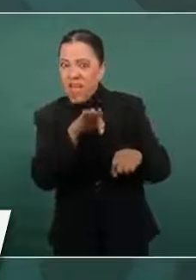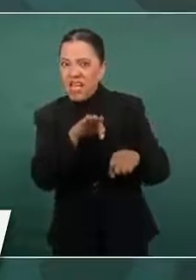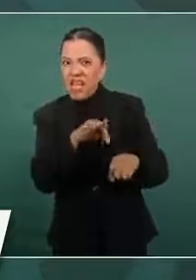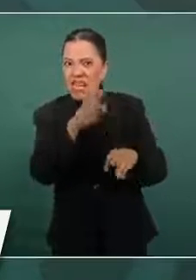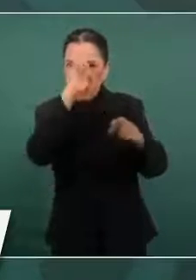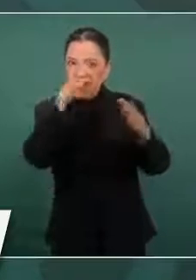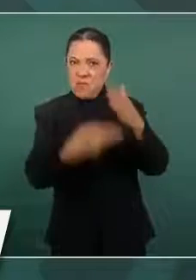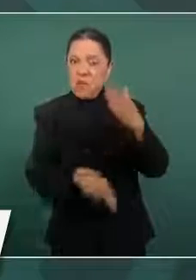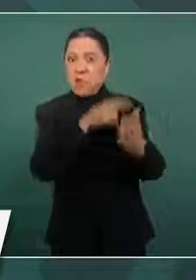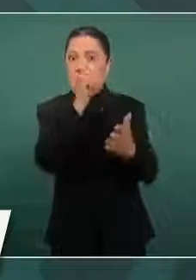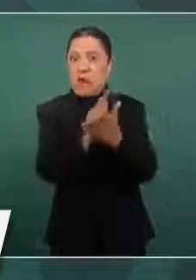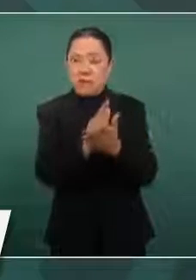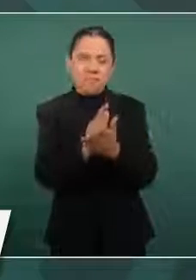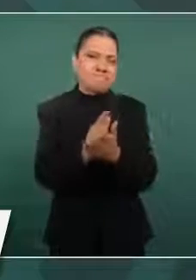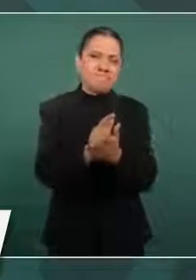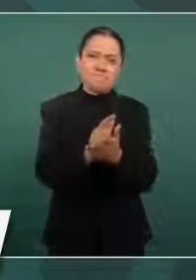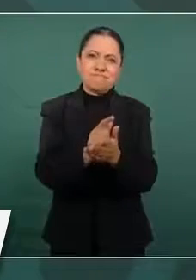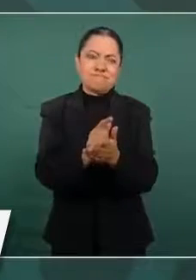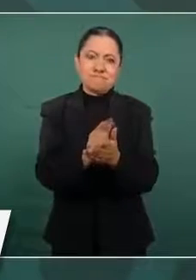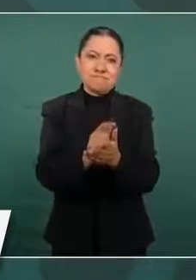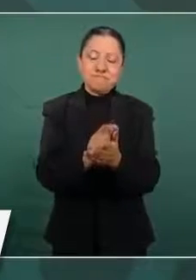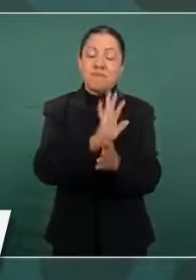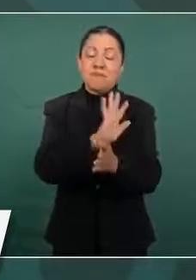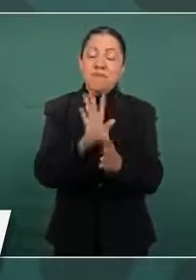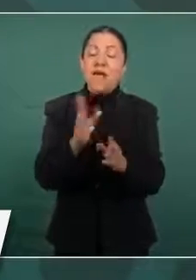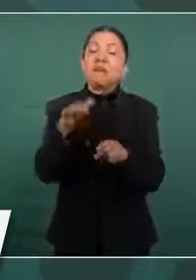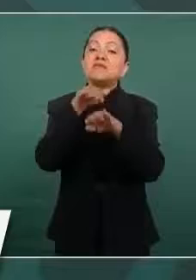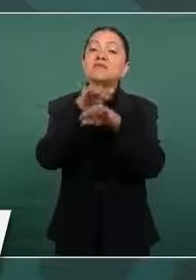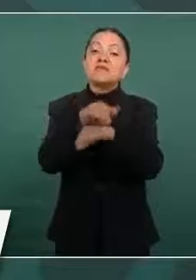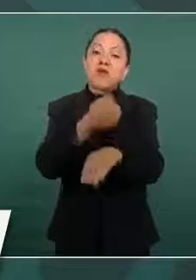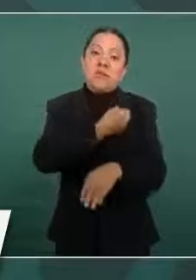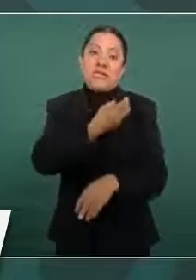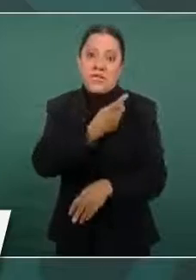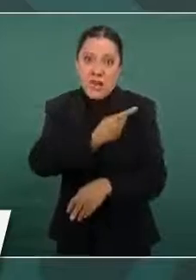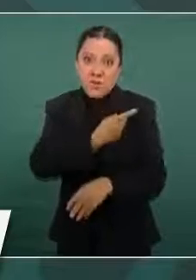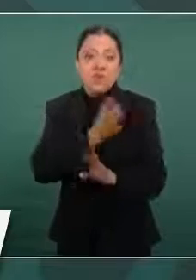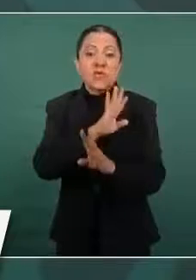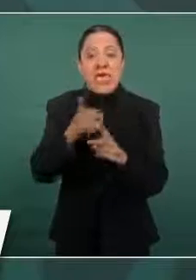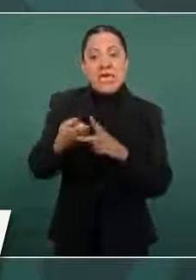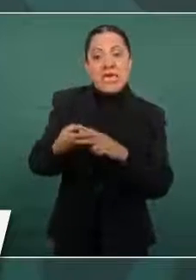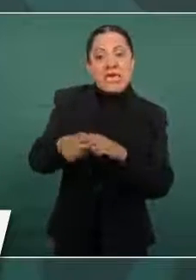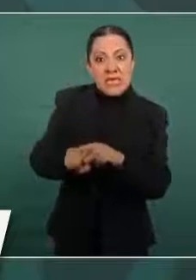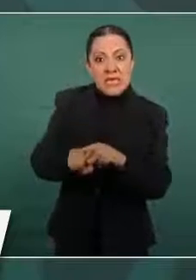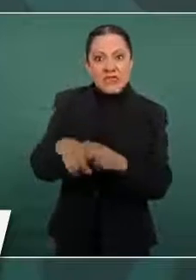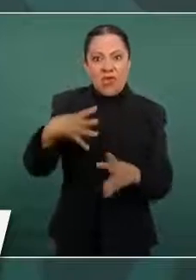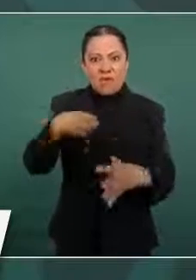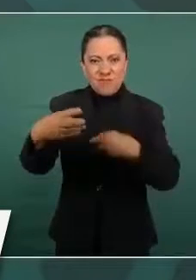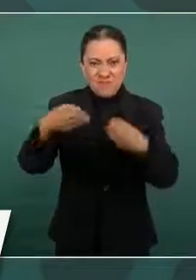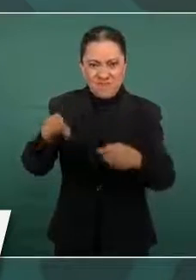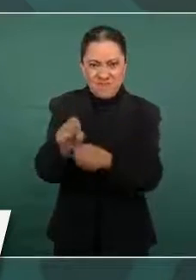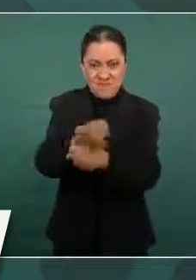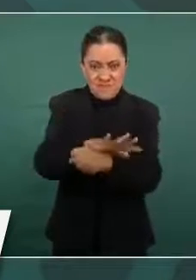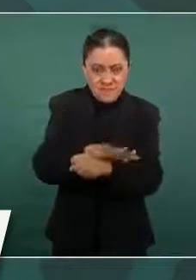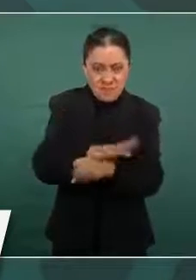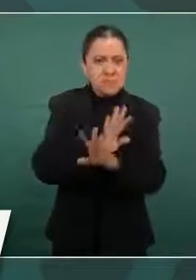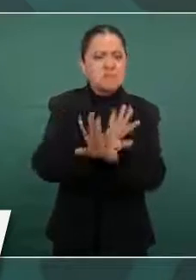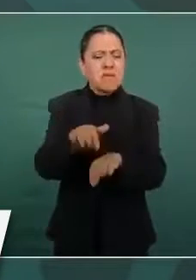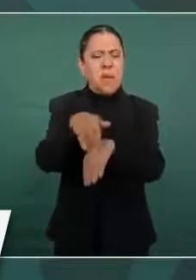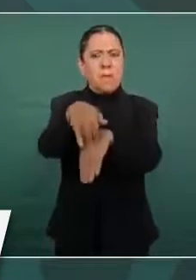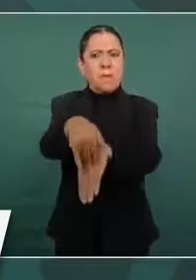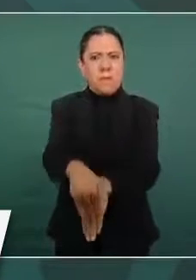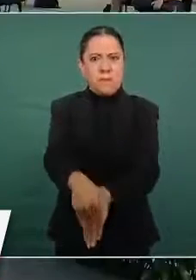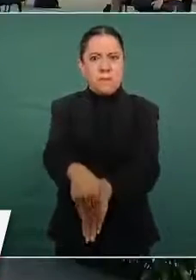materia de salud, desde el inicio de la contingencia nos apegamos a la estrategia federal, actual actuamos de manera